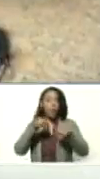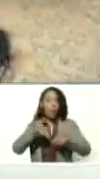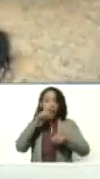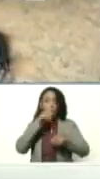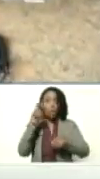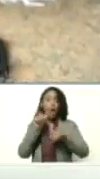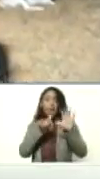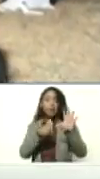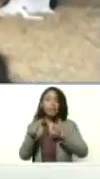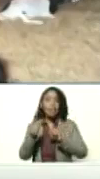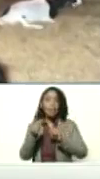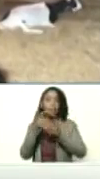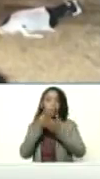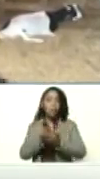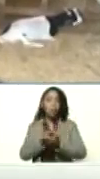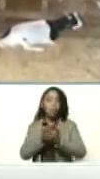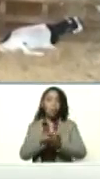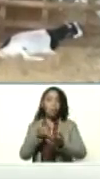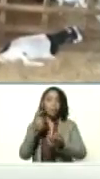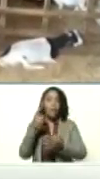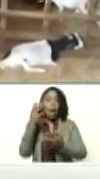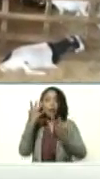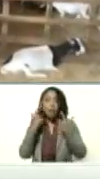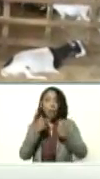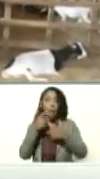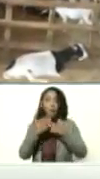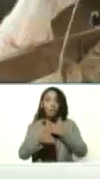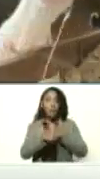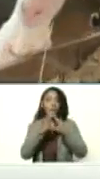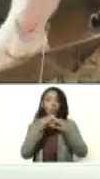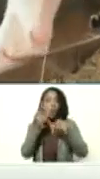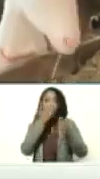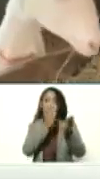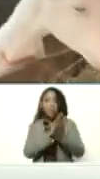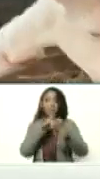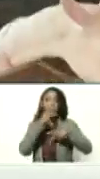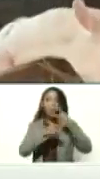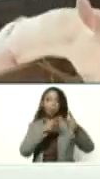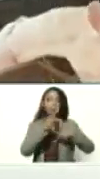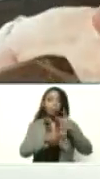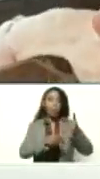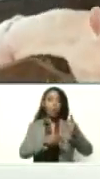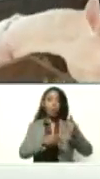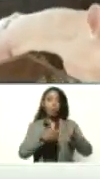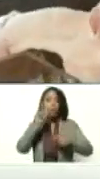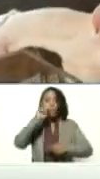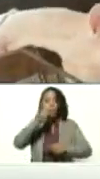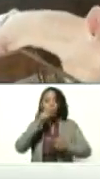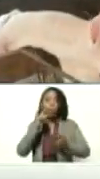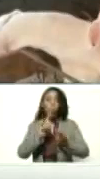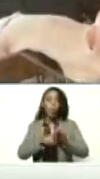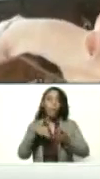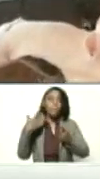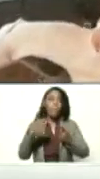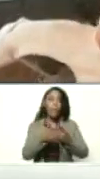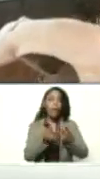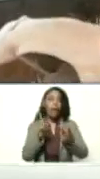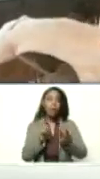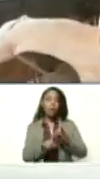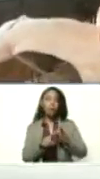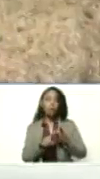llegar a 60 avanzar en todos los frentes de producción de pollo pescado